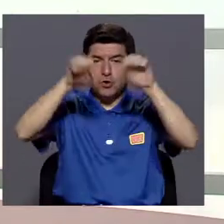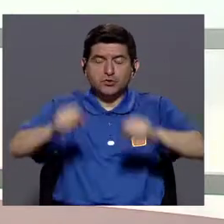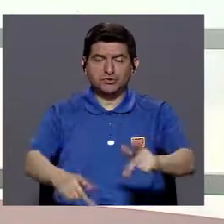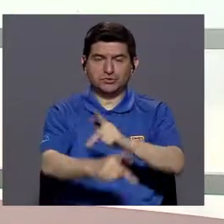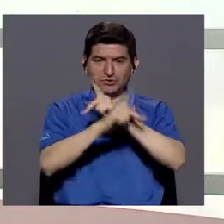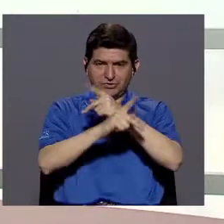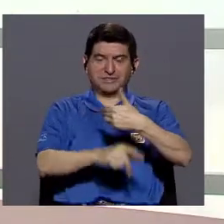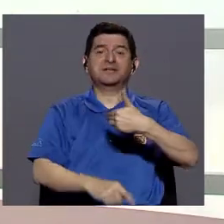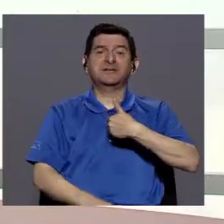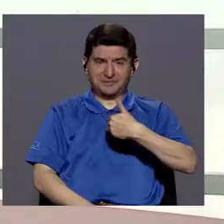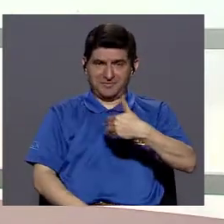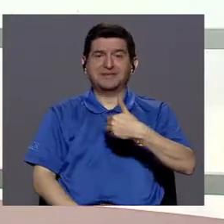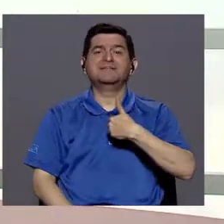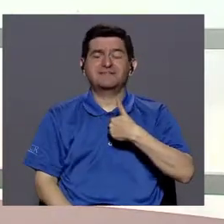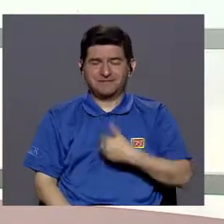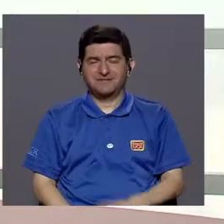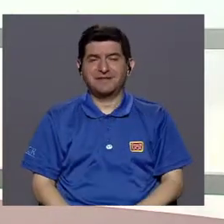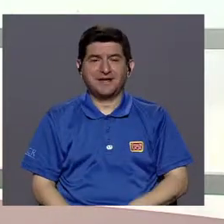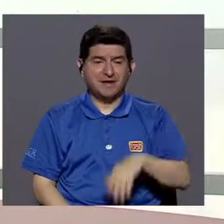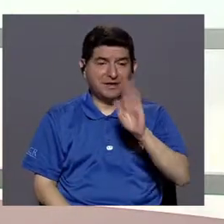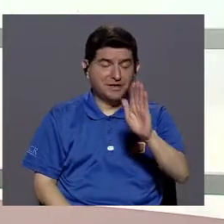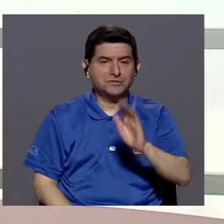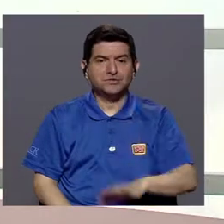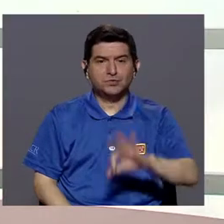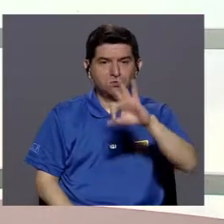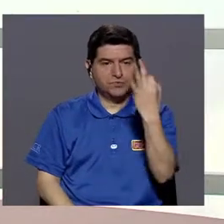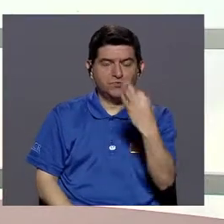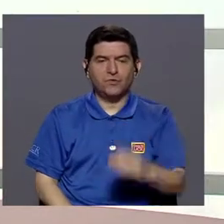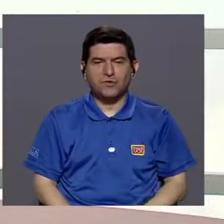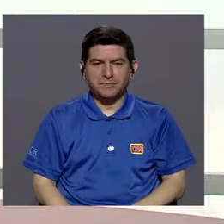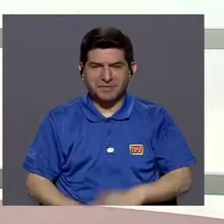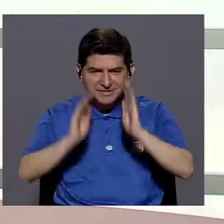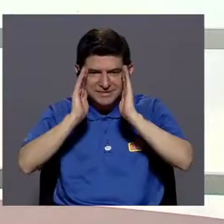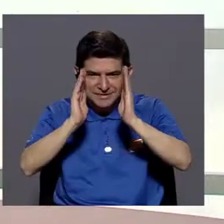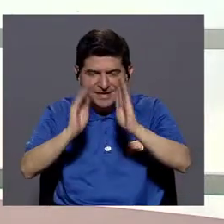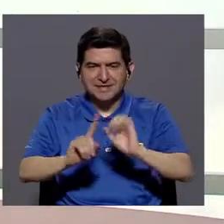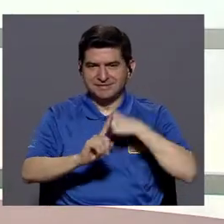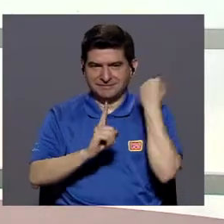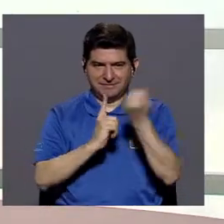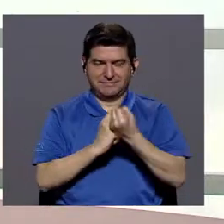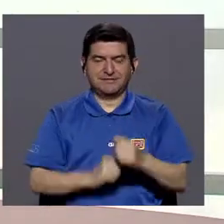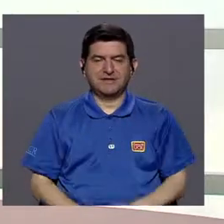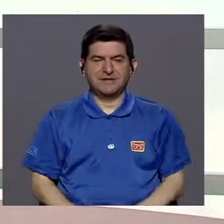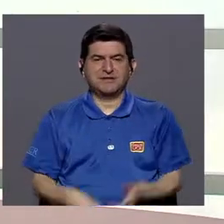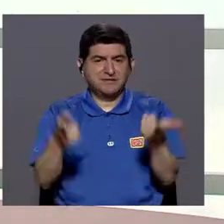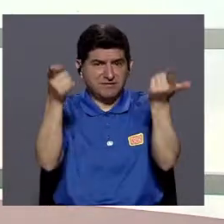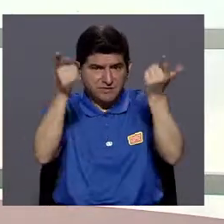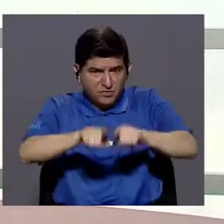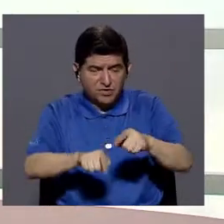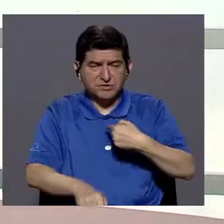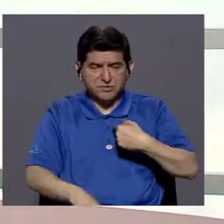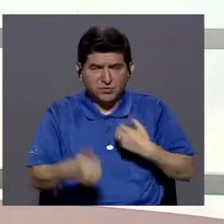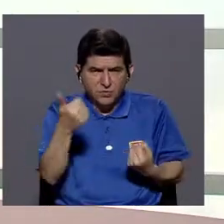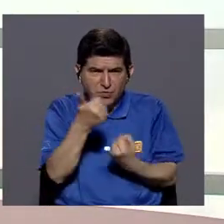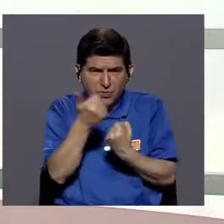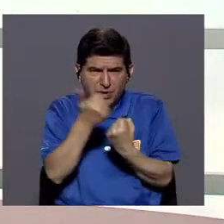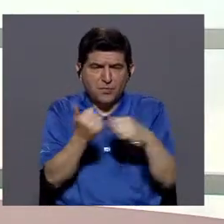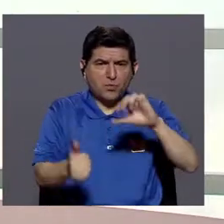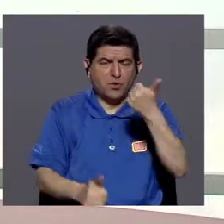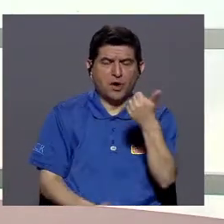Es que el sistema inmune tiene, ¿verdad?, sus bemoles y sus maneras de atacar. Entonces, lo que pasa ahí es que si uno